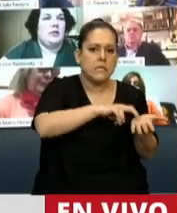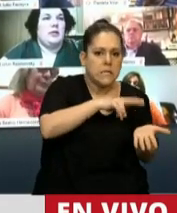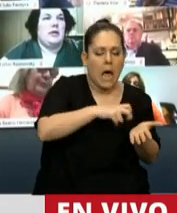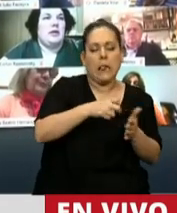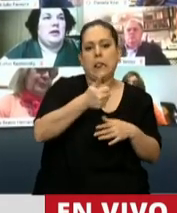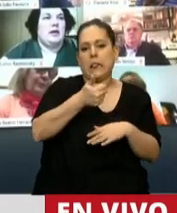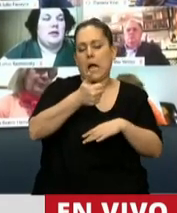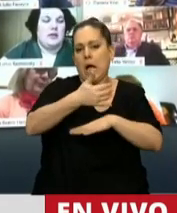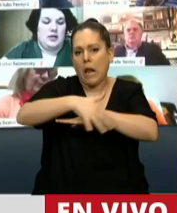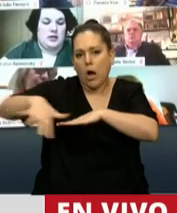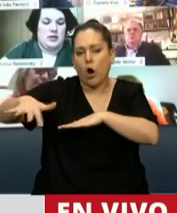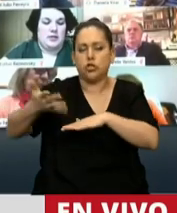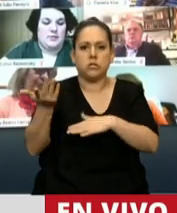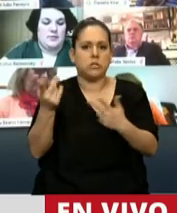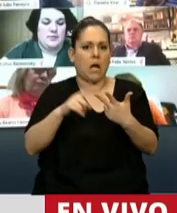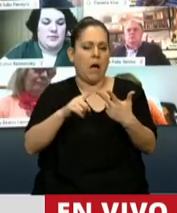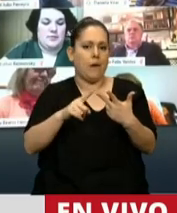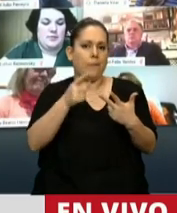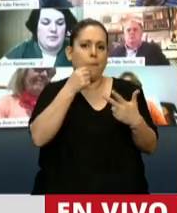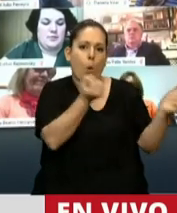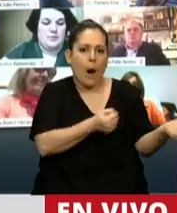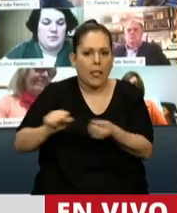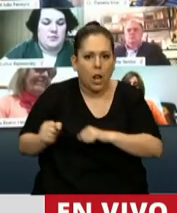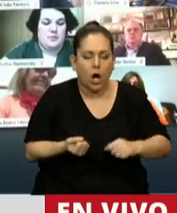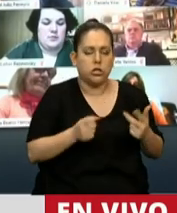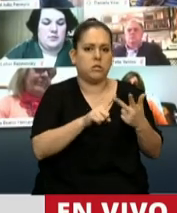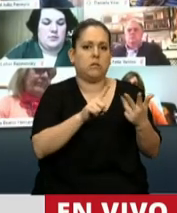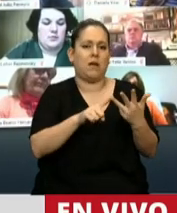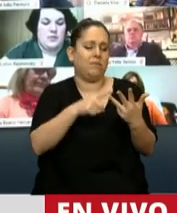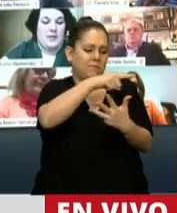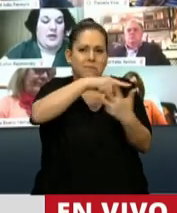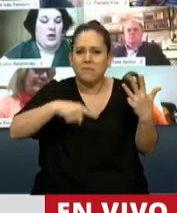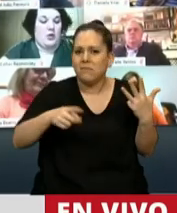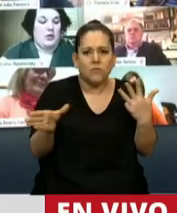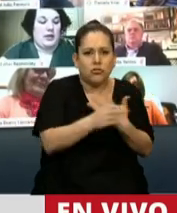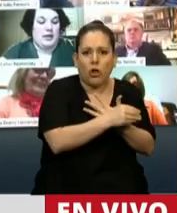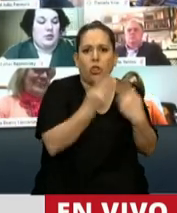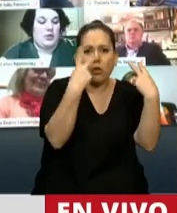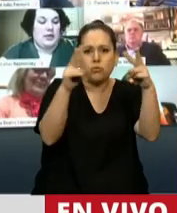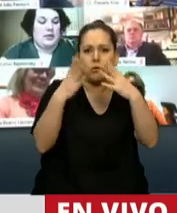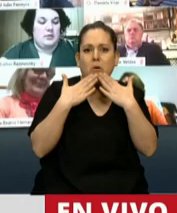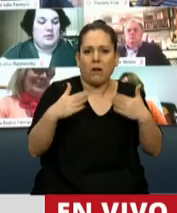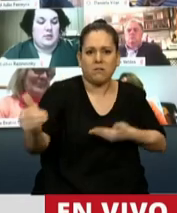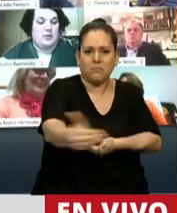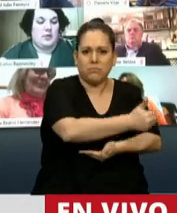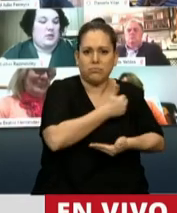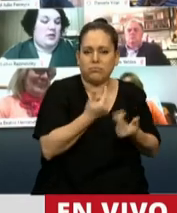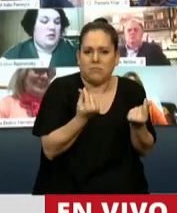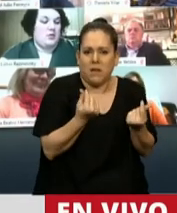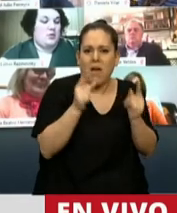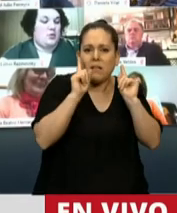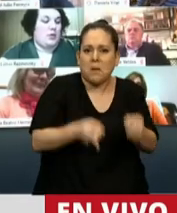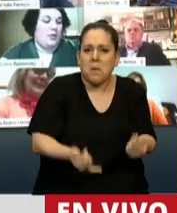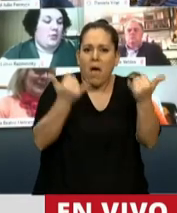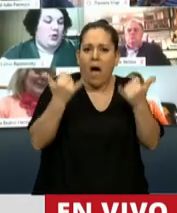Costa, imaginemos lo que significa para Bariloche, destacar, señor Presidente, que hay provincias que se jugaron